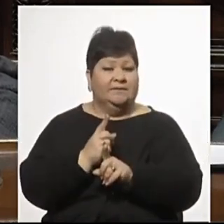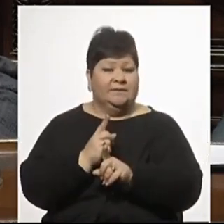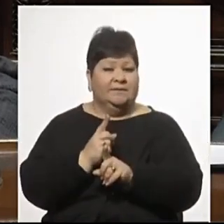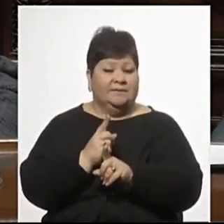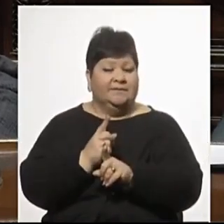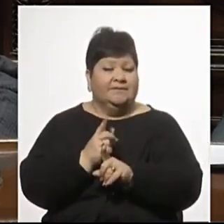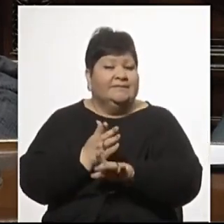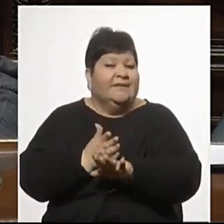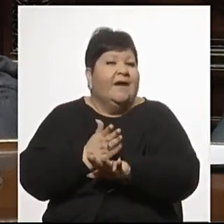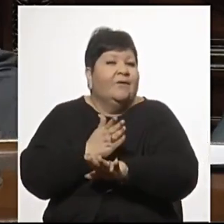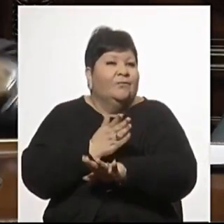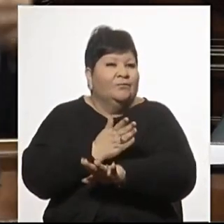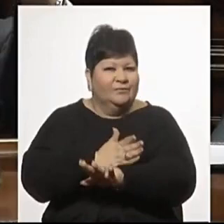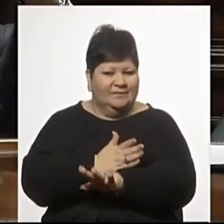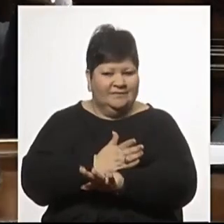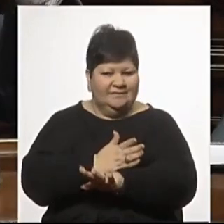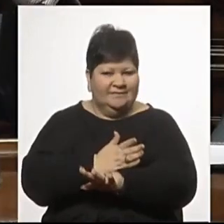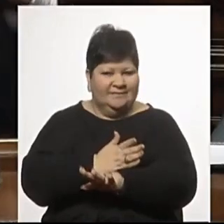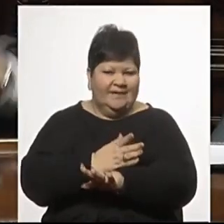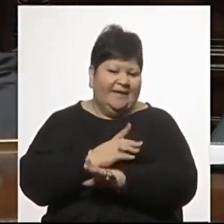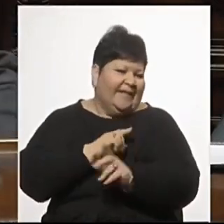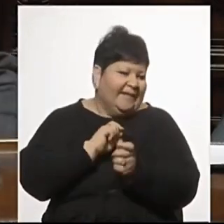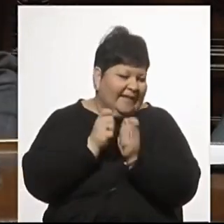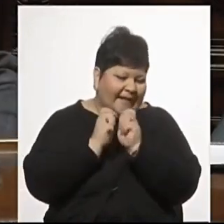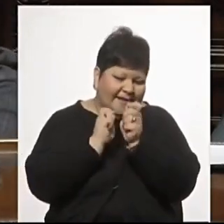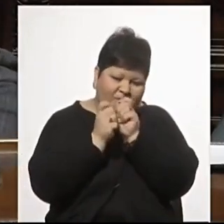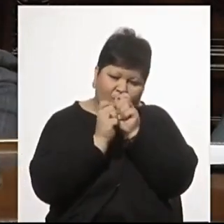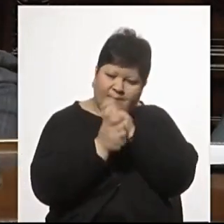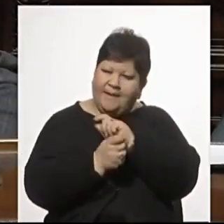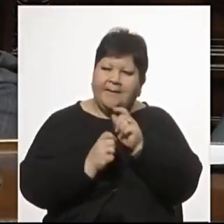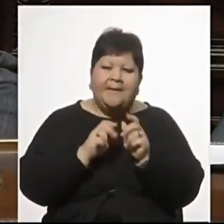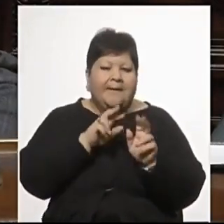se tienen que transformar y lo único permanente es el cambio.